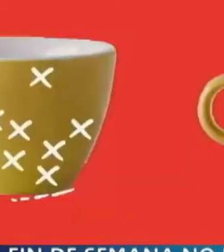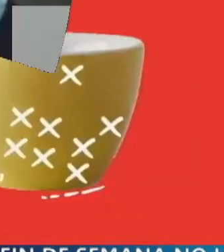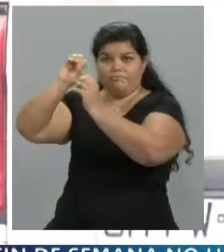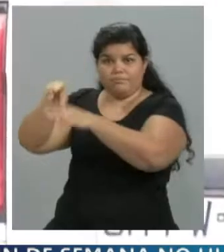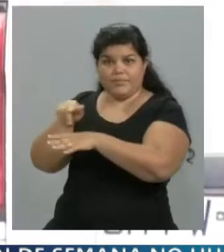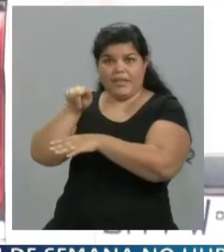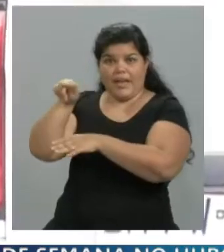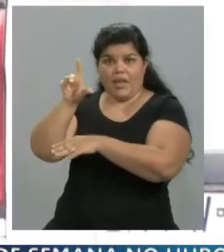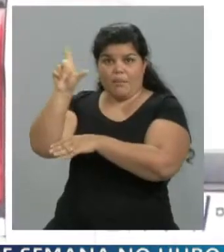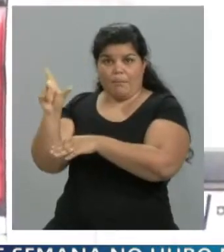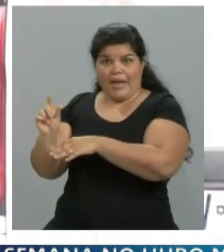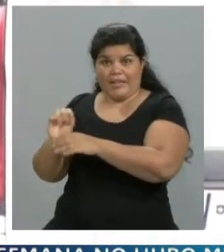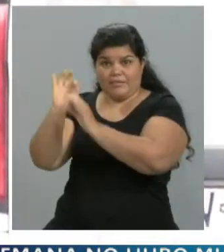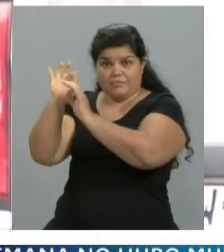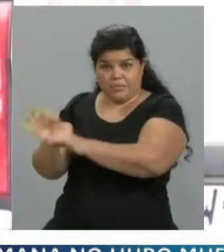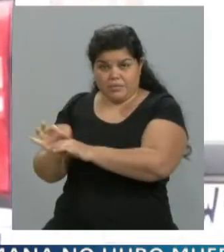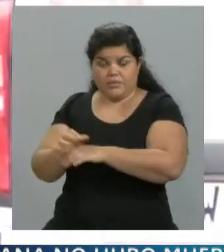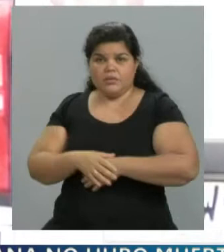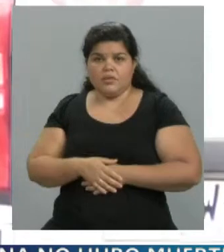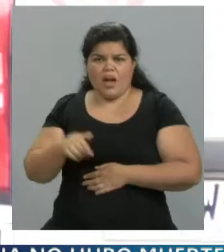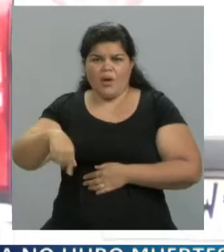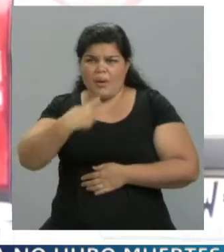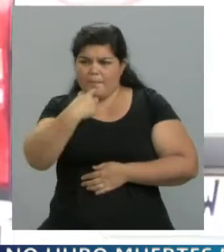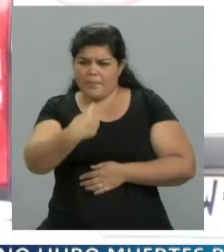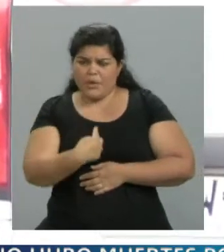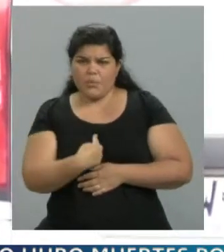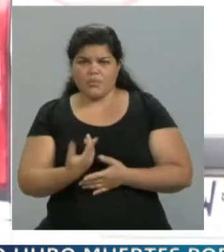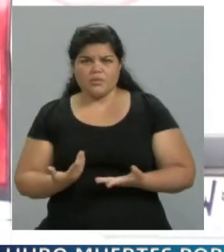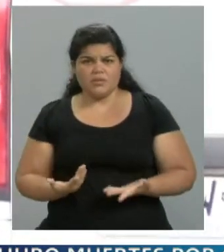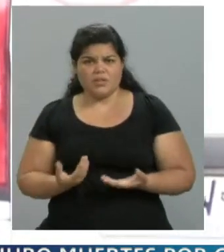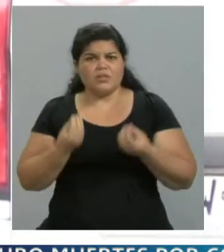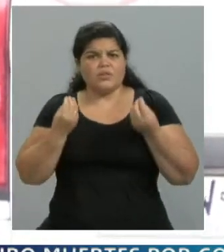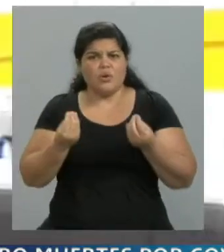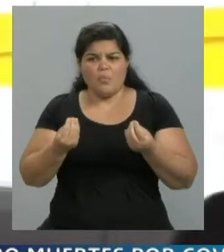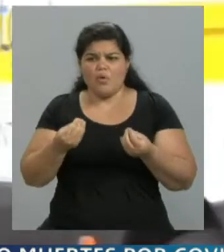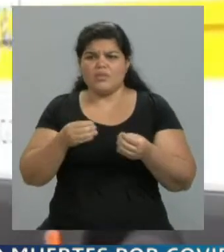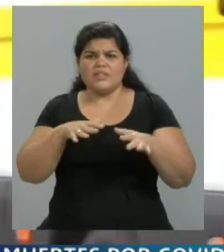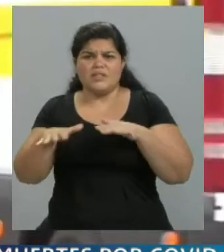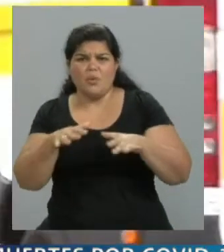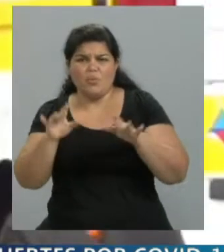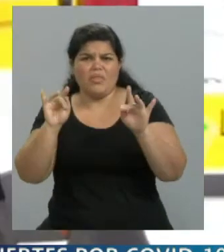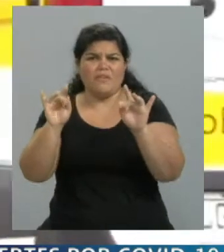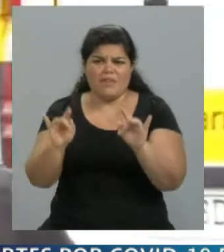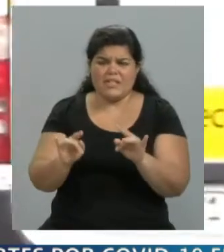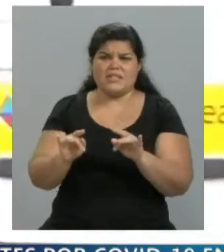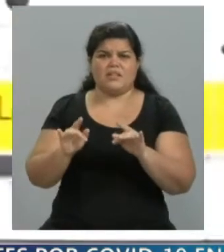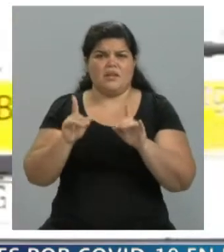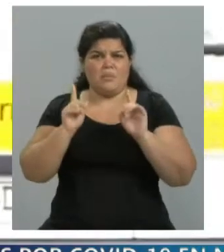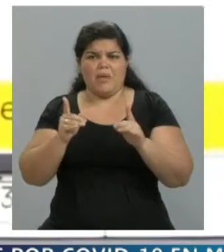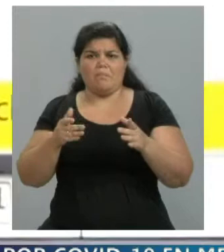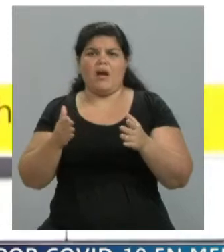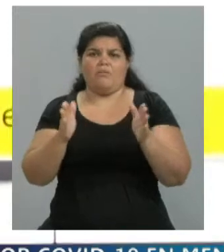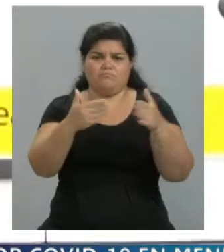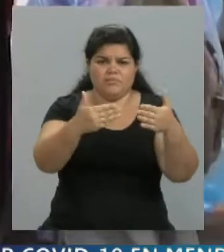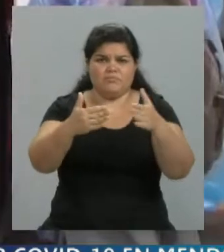país y la pregunta que nos hacemos es ¿por qué están frente a una situación tan complicada, con mayores restricciones que ya está